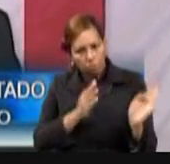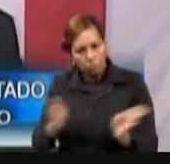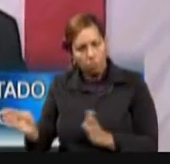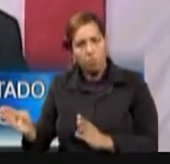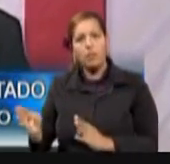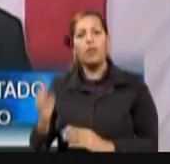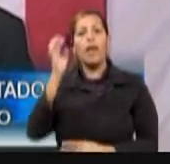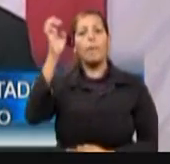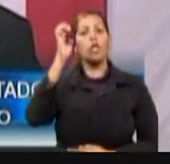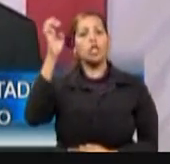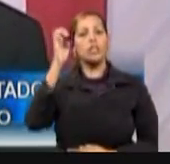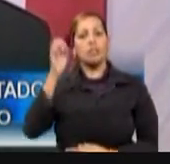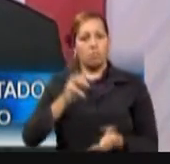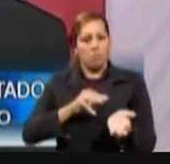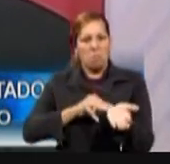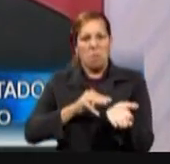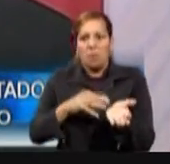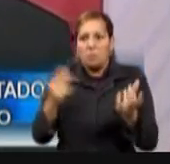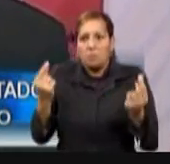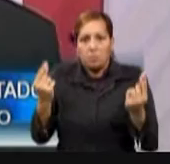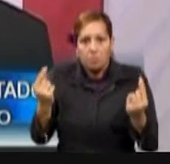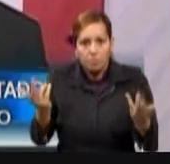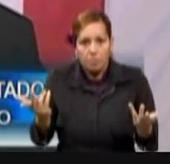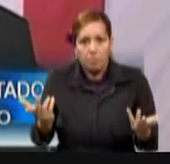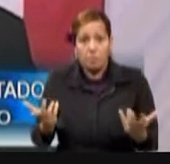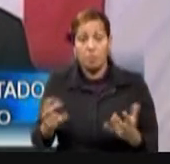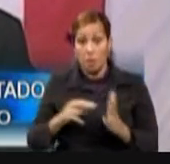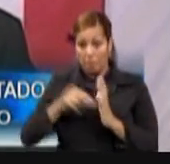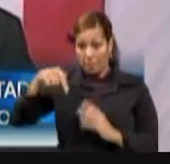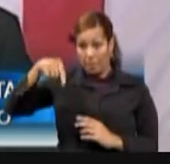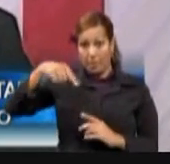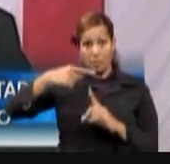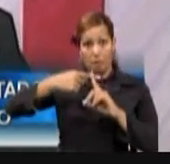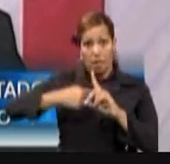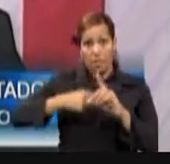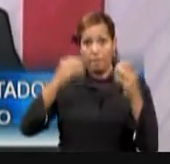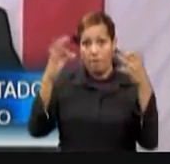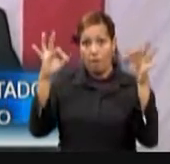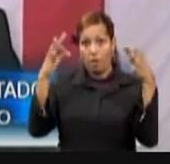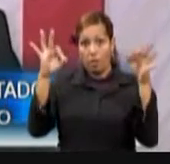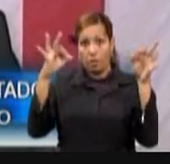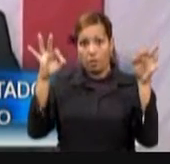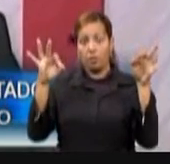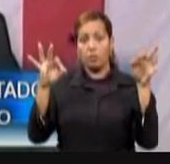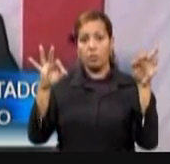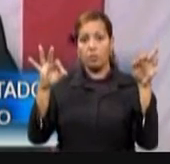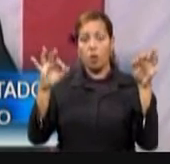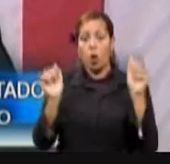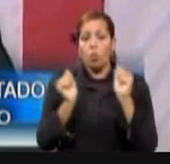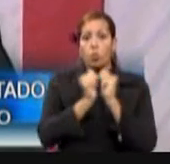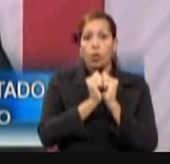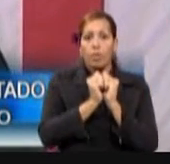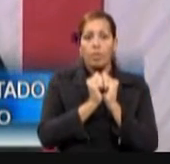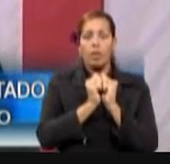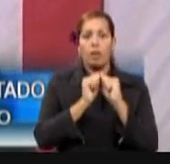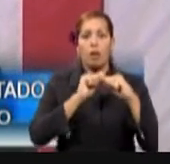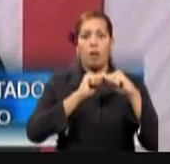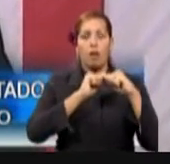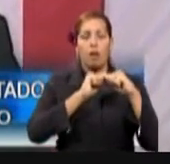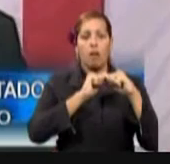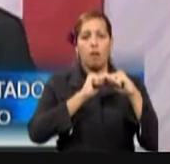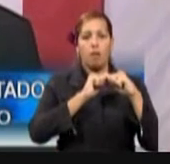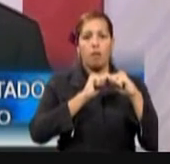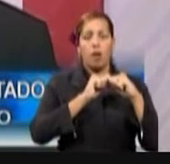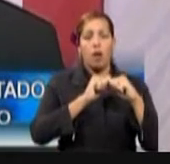emergencias médicas. Es por ello que este mes de febrero mediante un esfuerzo conjunto del Cuerpo de Emergencias